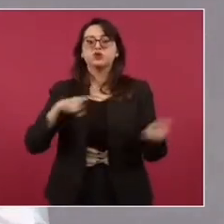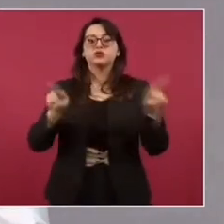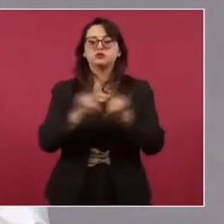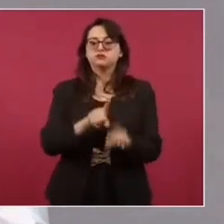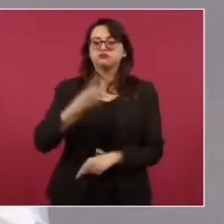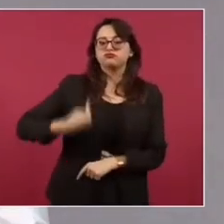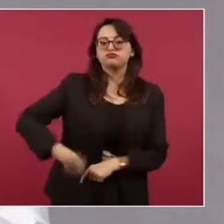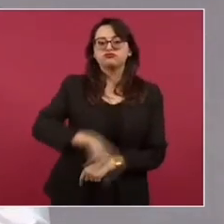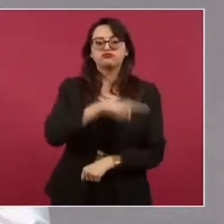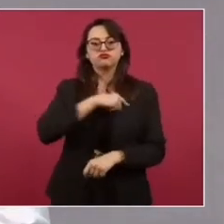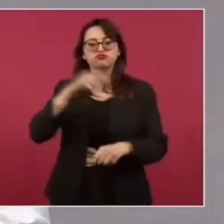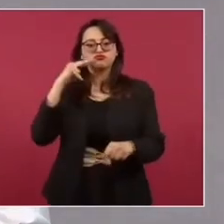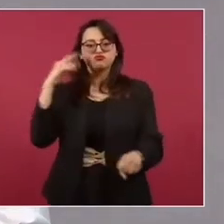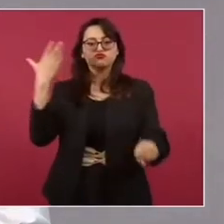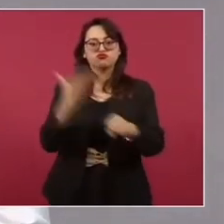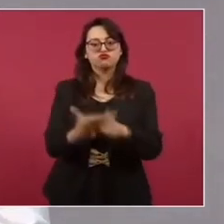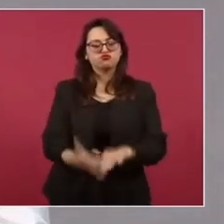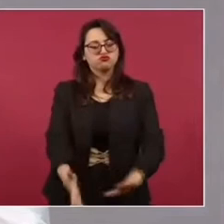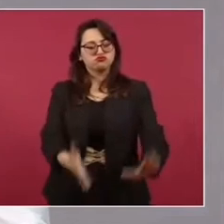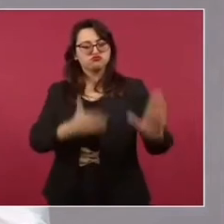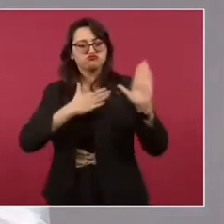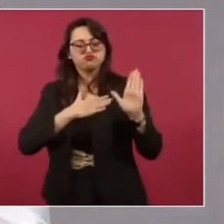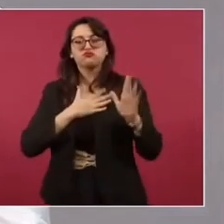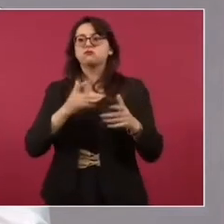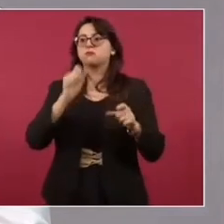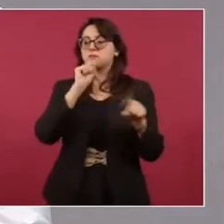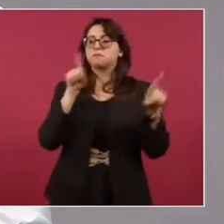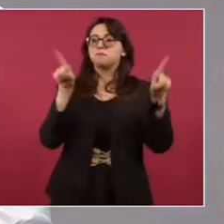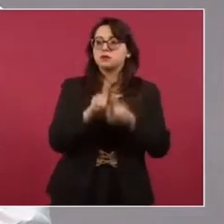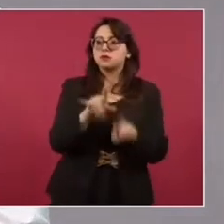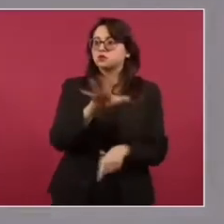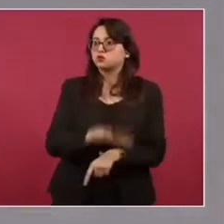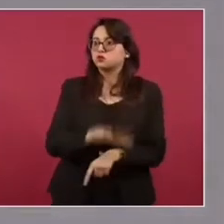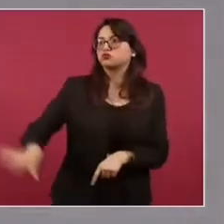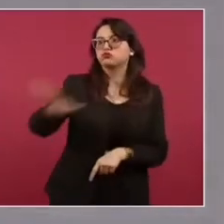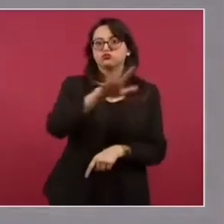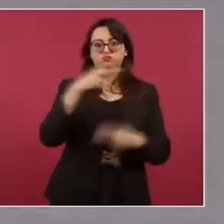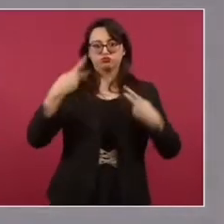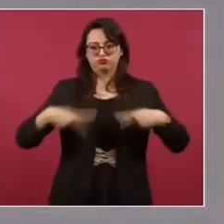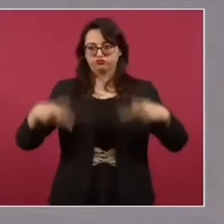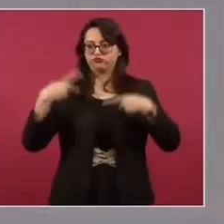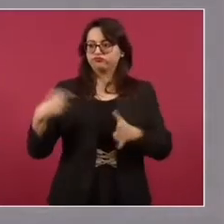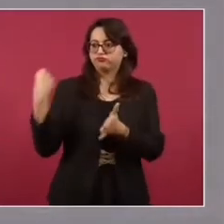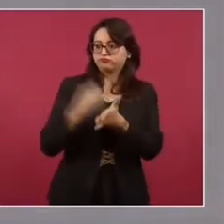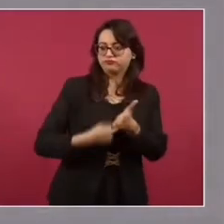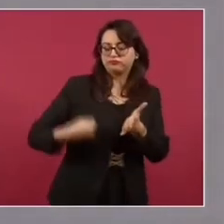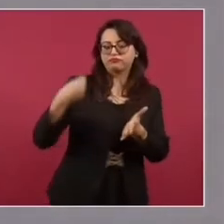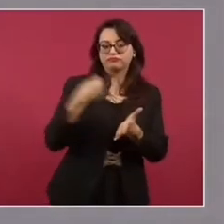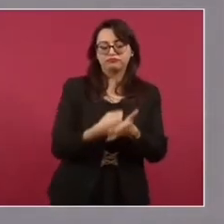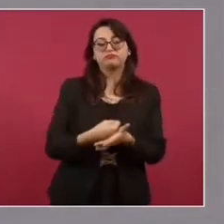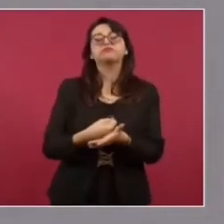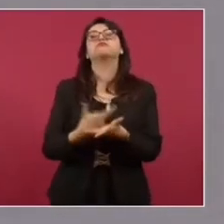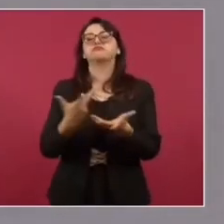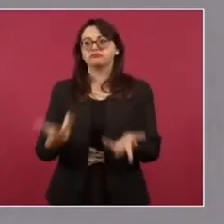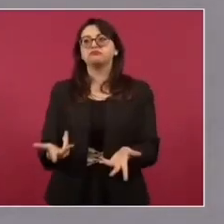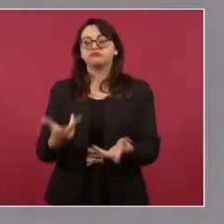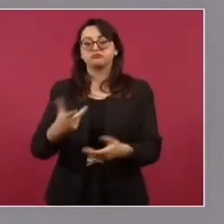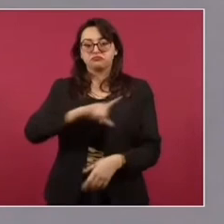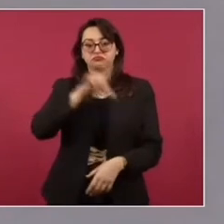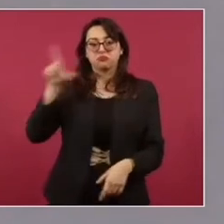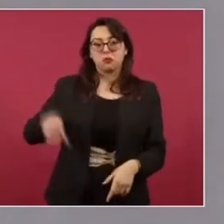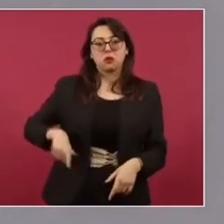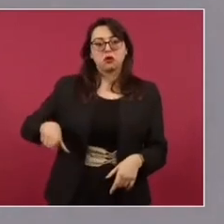y la visión transformadora de este gobierno se adquirieron el total de las acciones de la